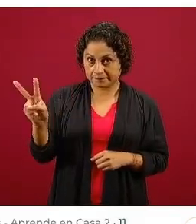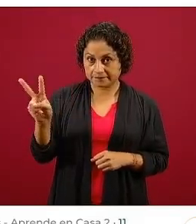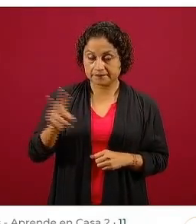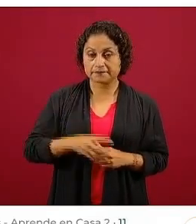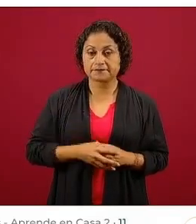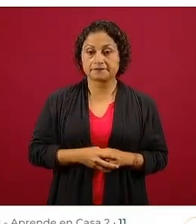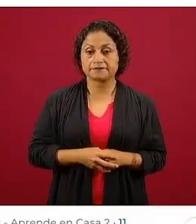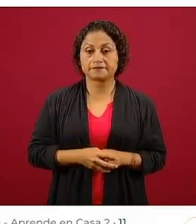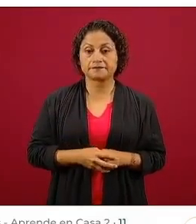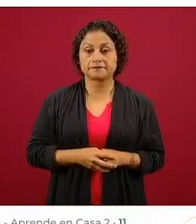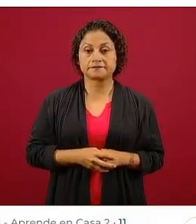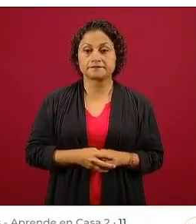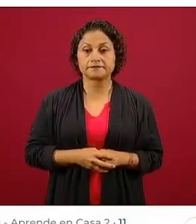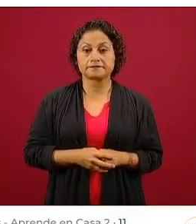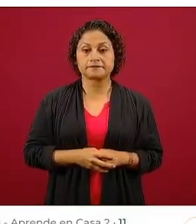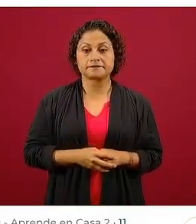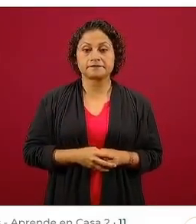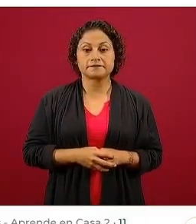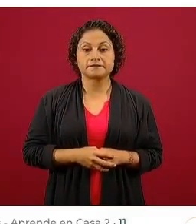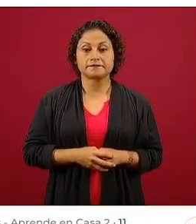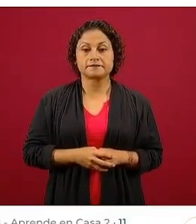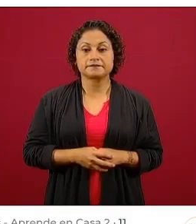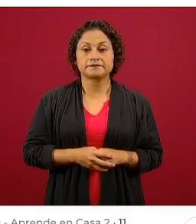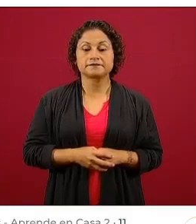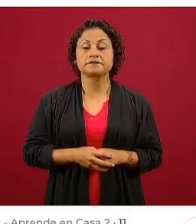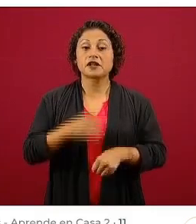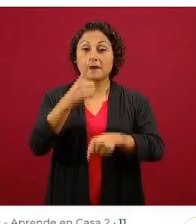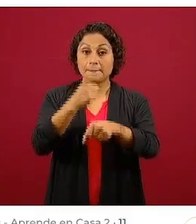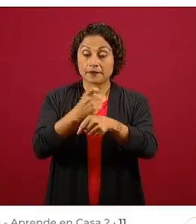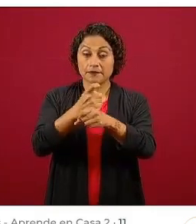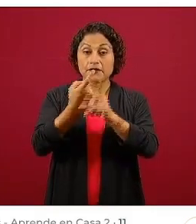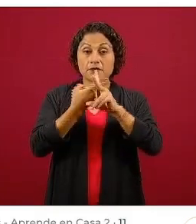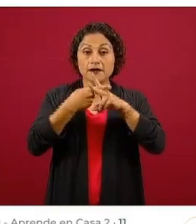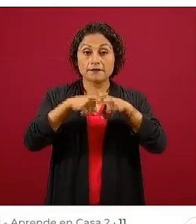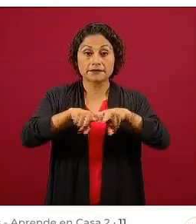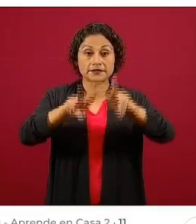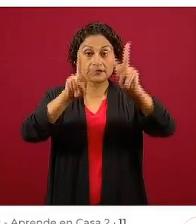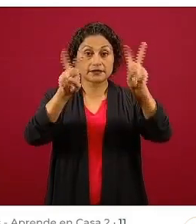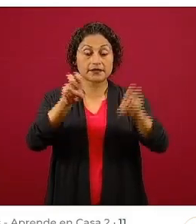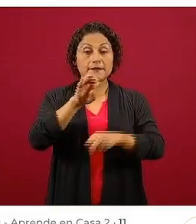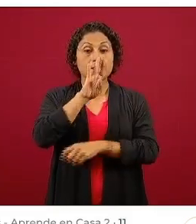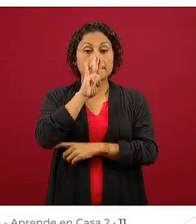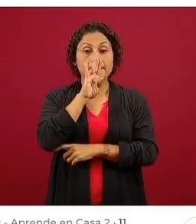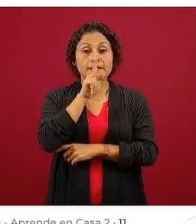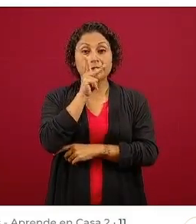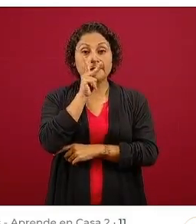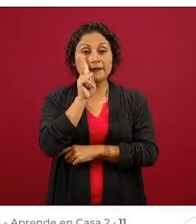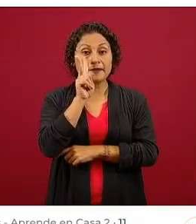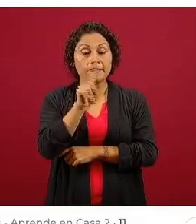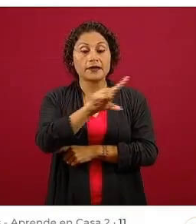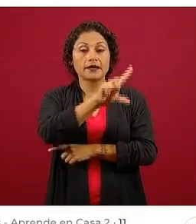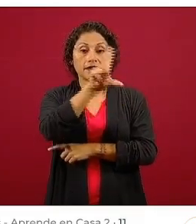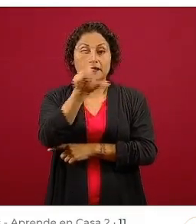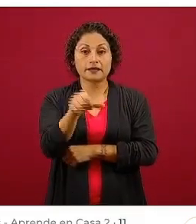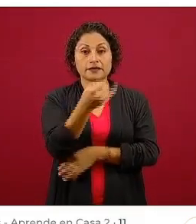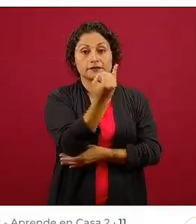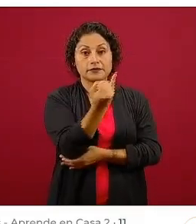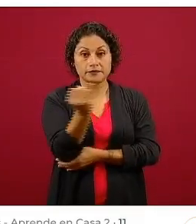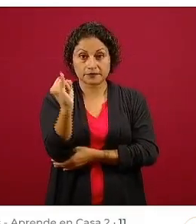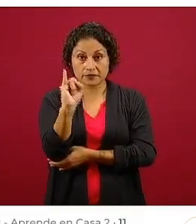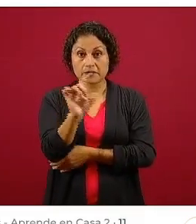barra es para las madres, padres y tutores, después preescolar, luego primero de primaria,